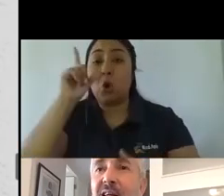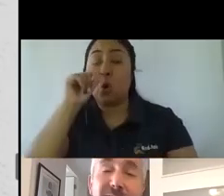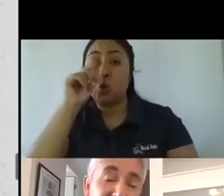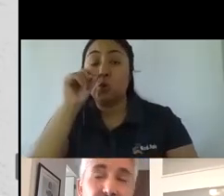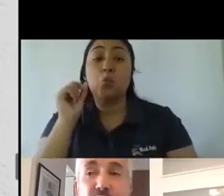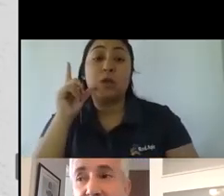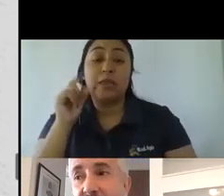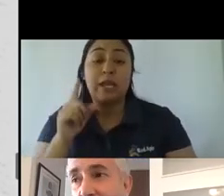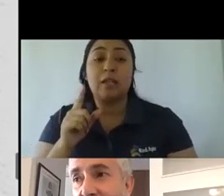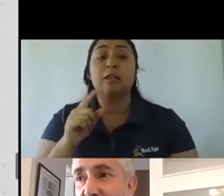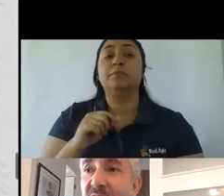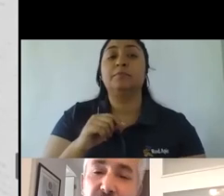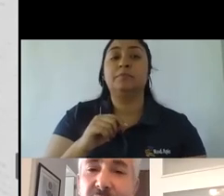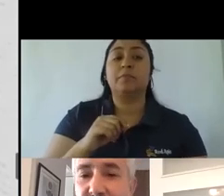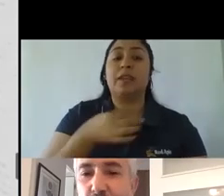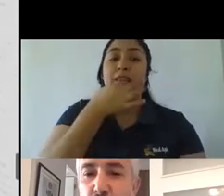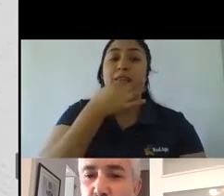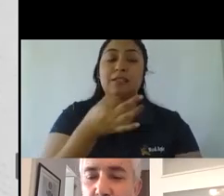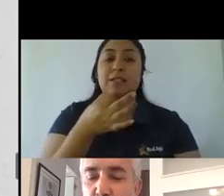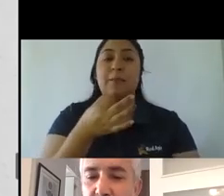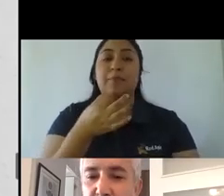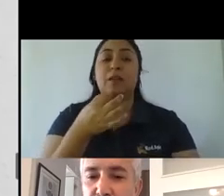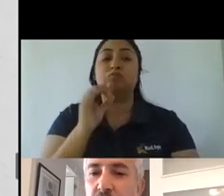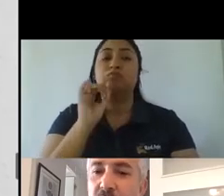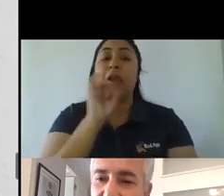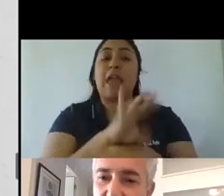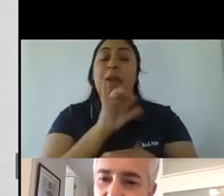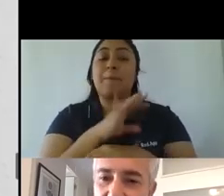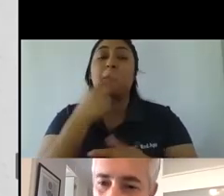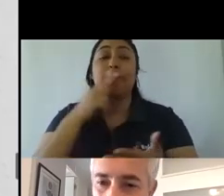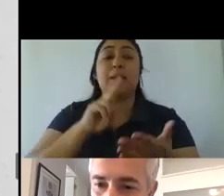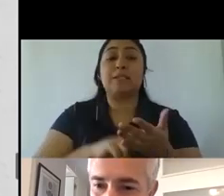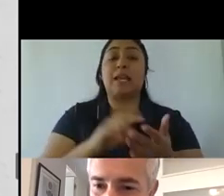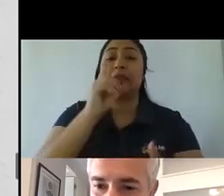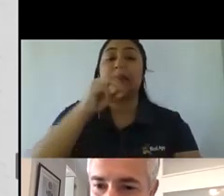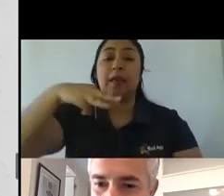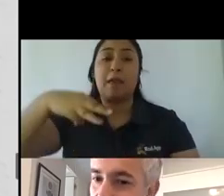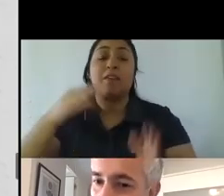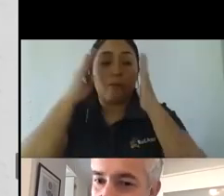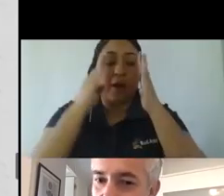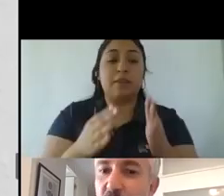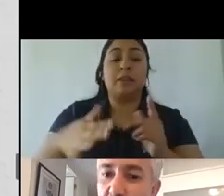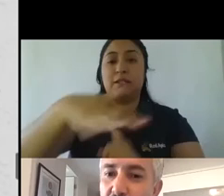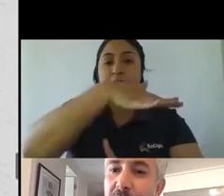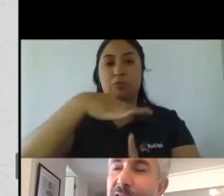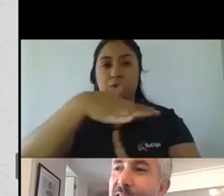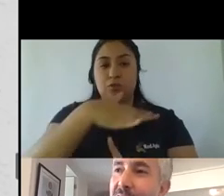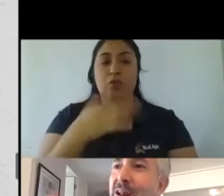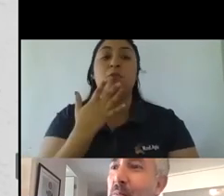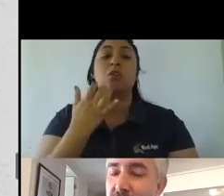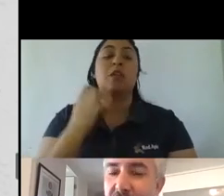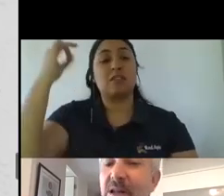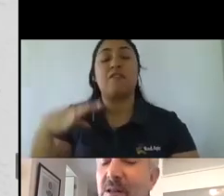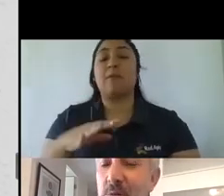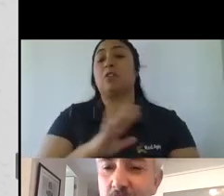diga mándanos un mensaje por DM y vamos a atender tu situación porque sabemos que eso es lo que hace el bot nada más luego la